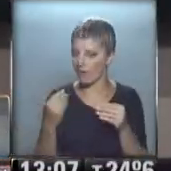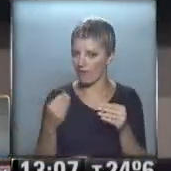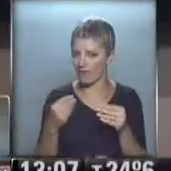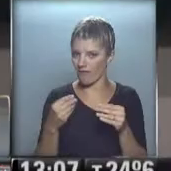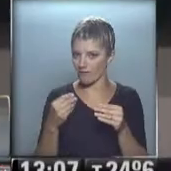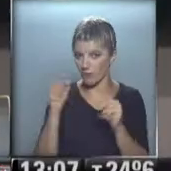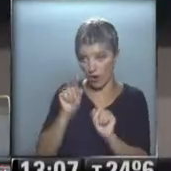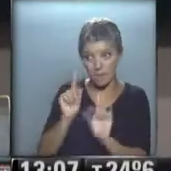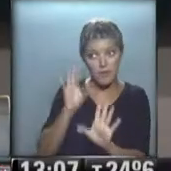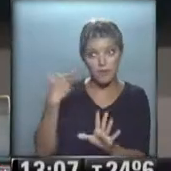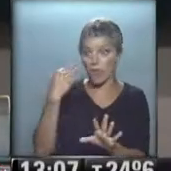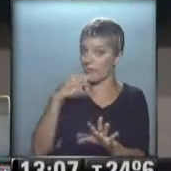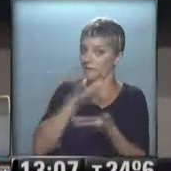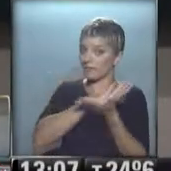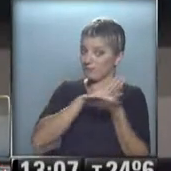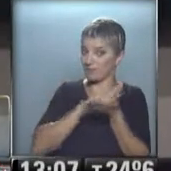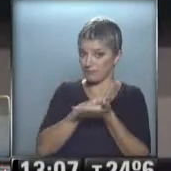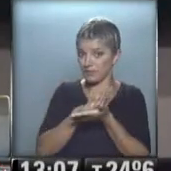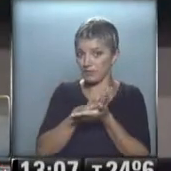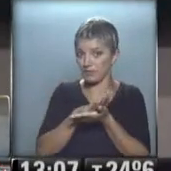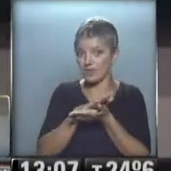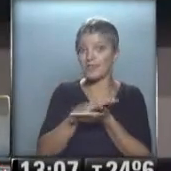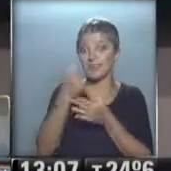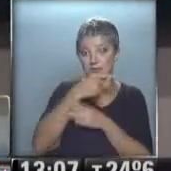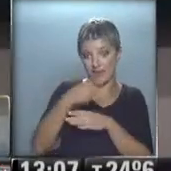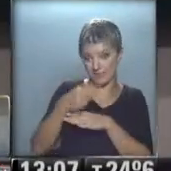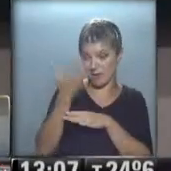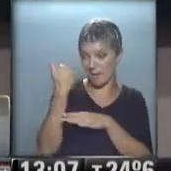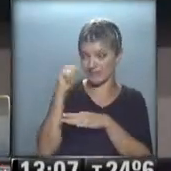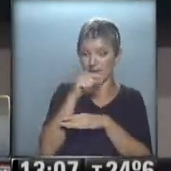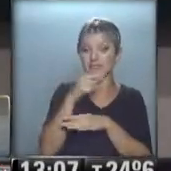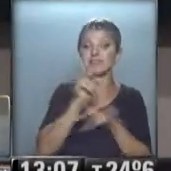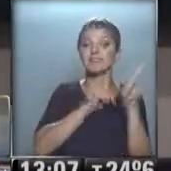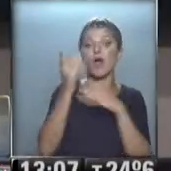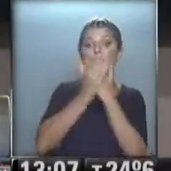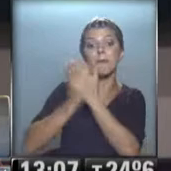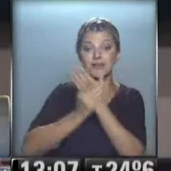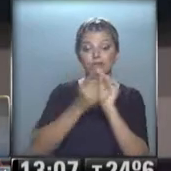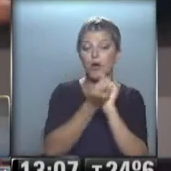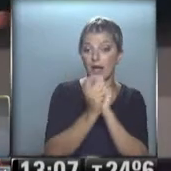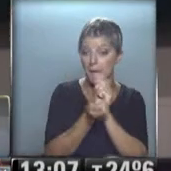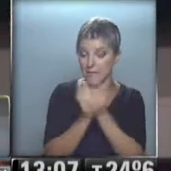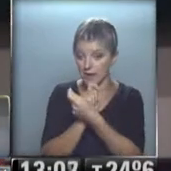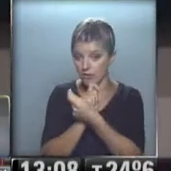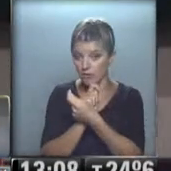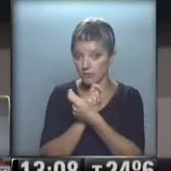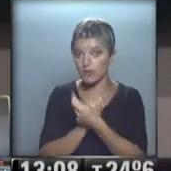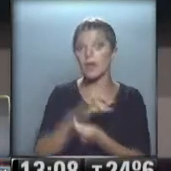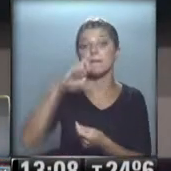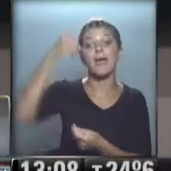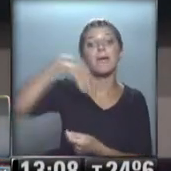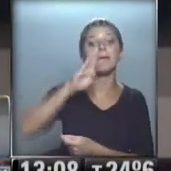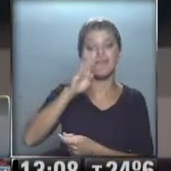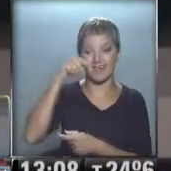respuesta y una semana con cambios de gabinete donde tuvo que negociar con el PMDB que siempre es el partido más importante